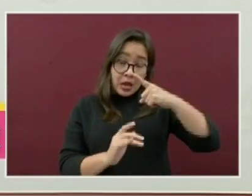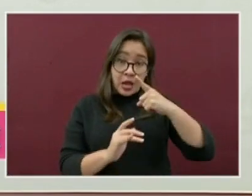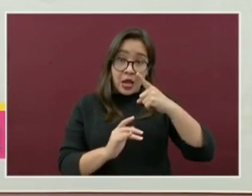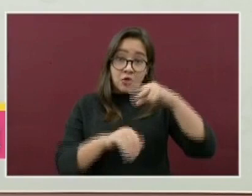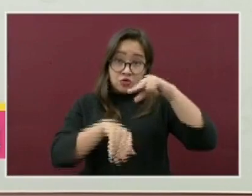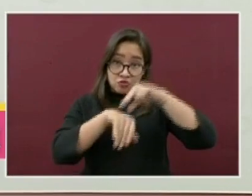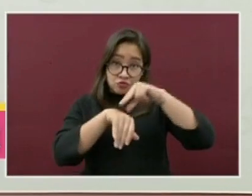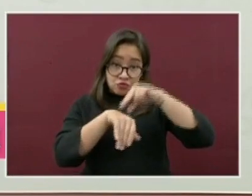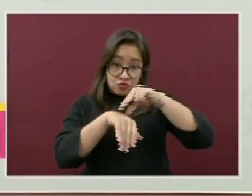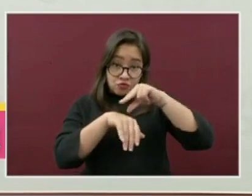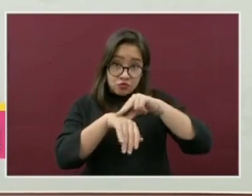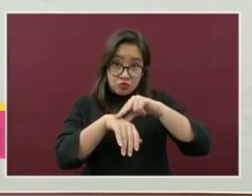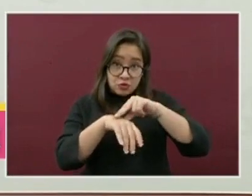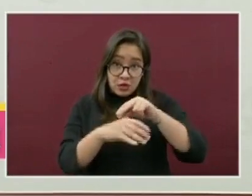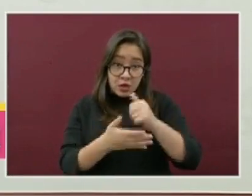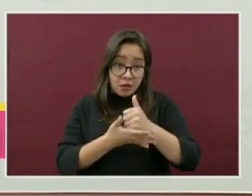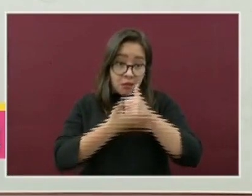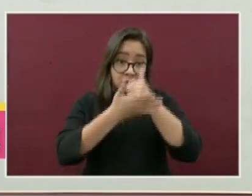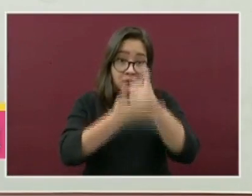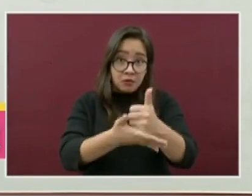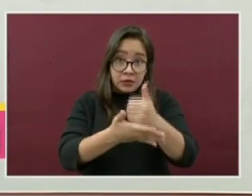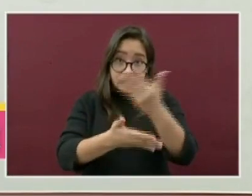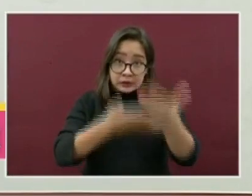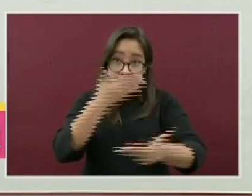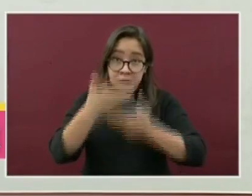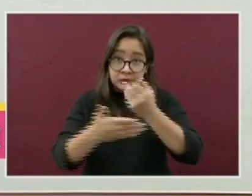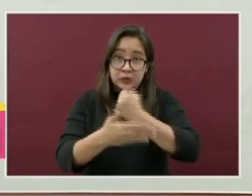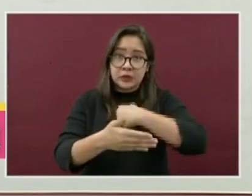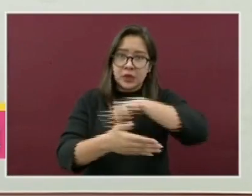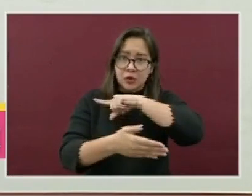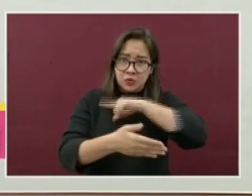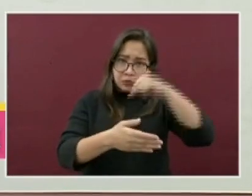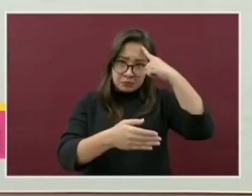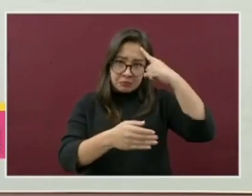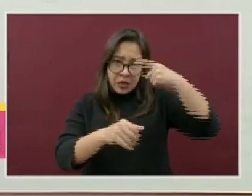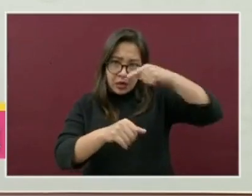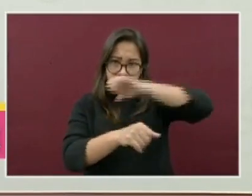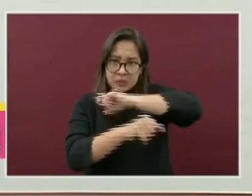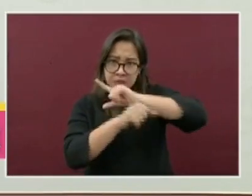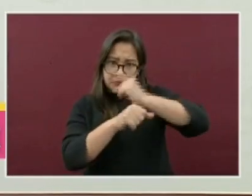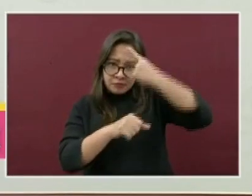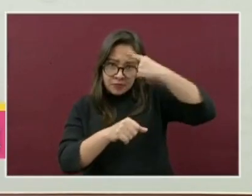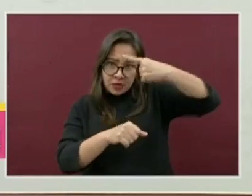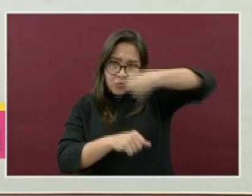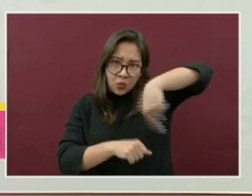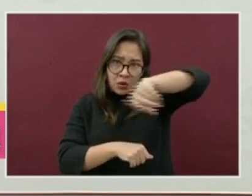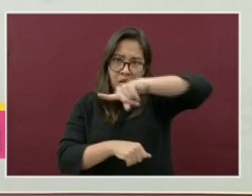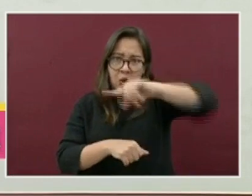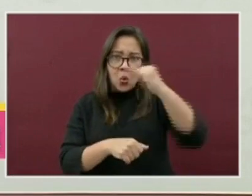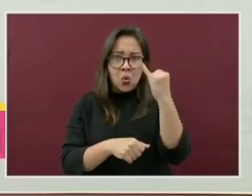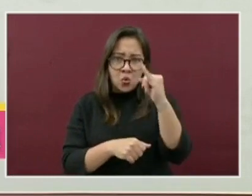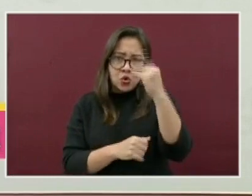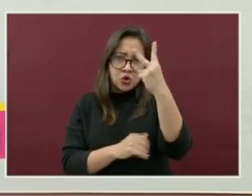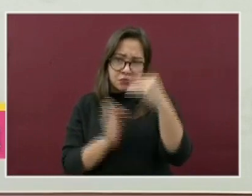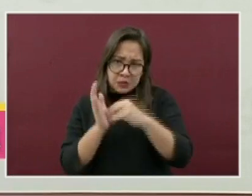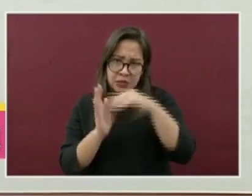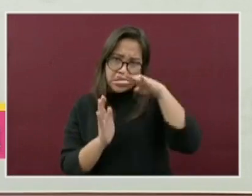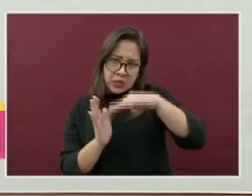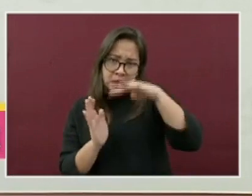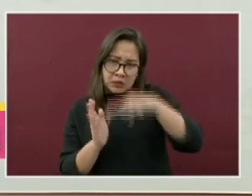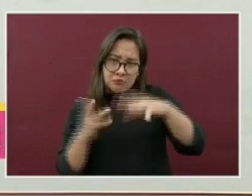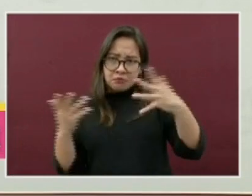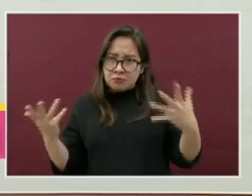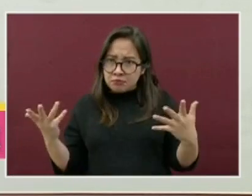exclusiva para ustedes, mucho antes del coronavirus, desde junio del dos mil diecinueve, con el que les